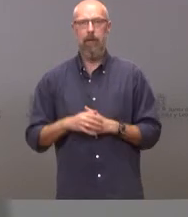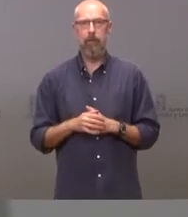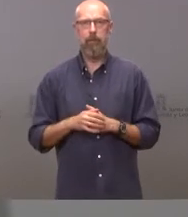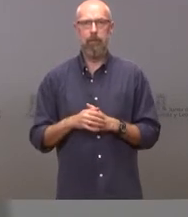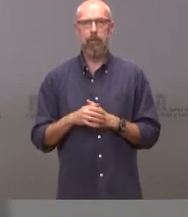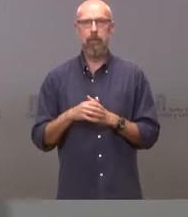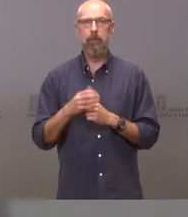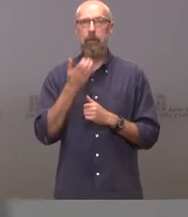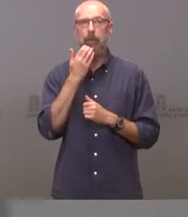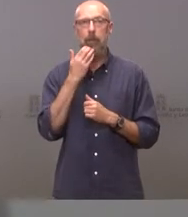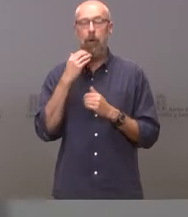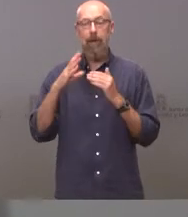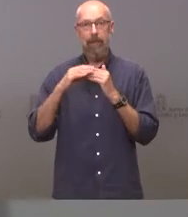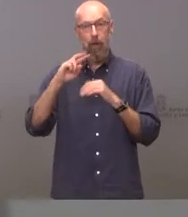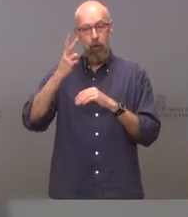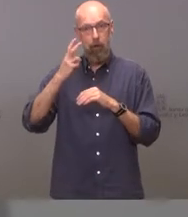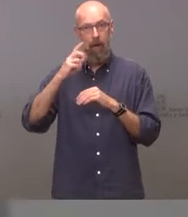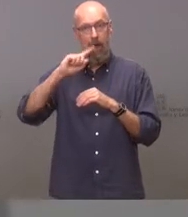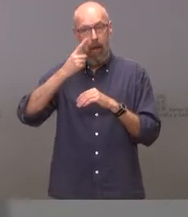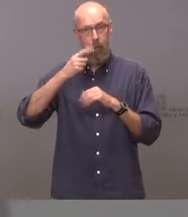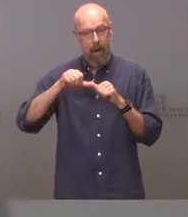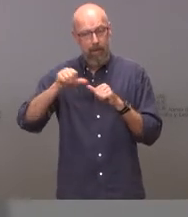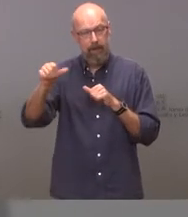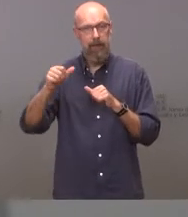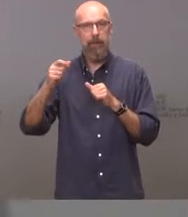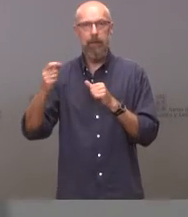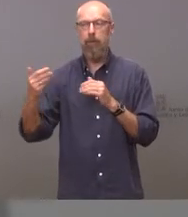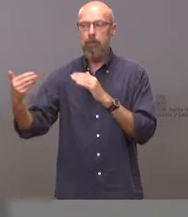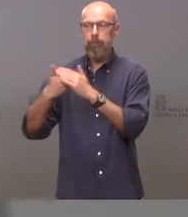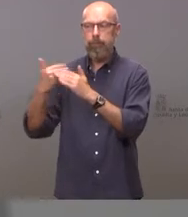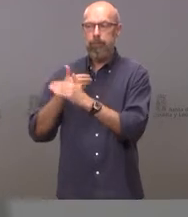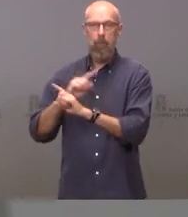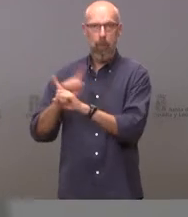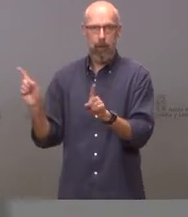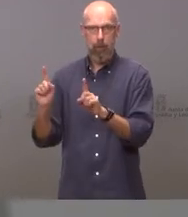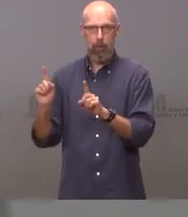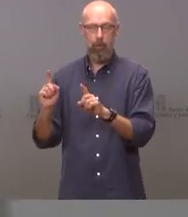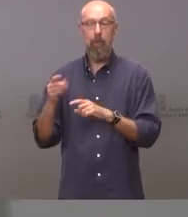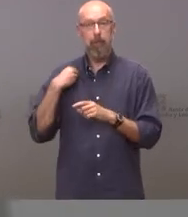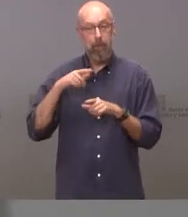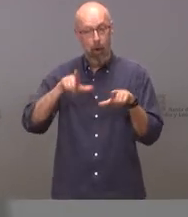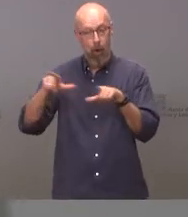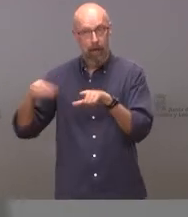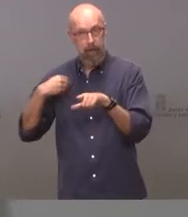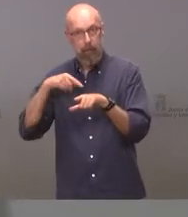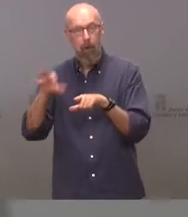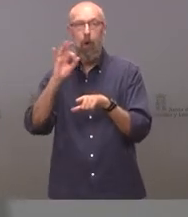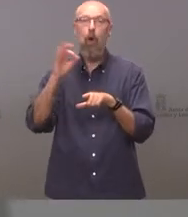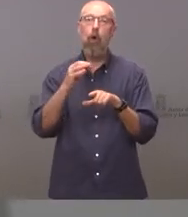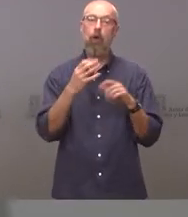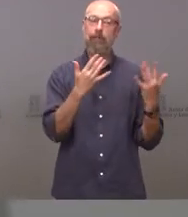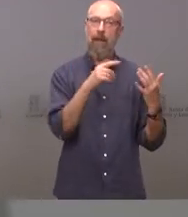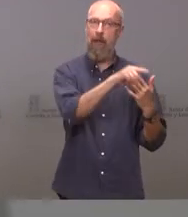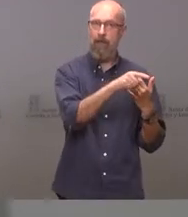admitirse nuevos clientes a partir de la una. El consumo en estos locales, así como en las terrazas al aire libre de estos establecimientos,